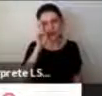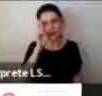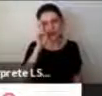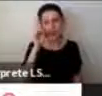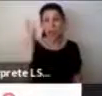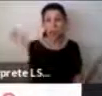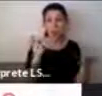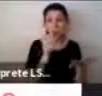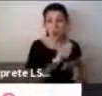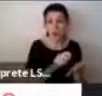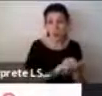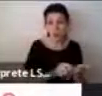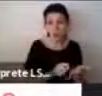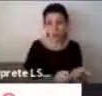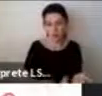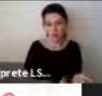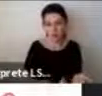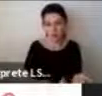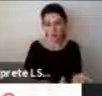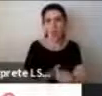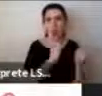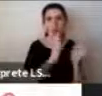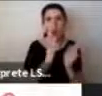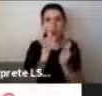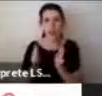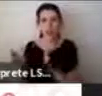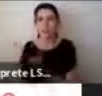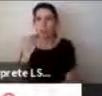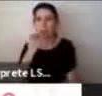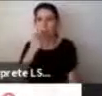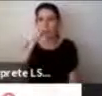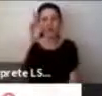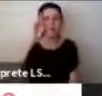incluso los cuentos y en el orden en que los escribimos